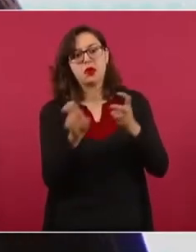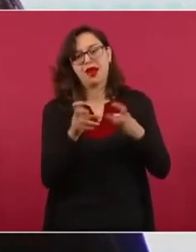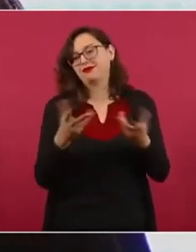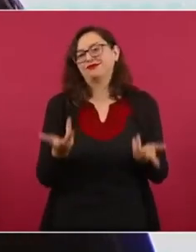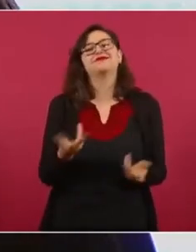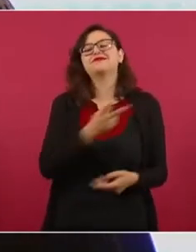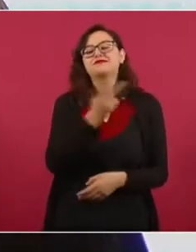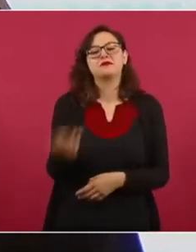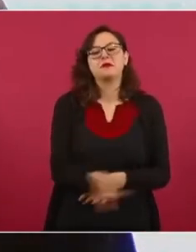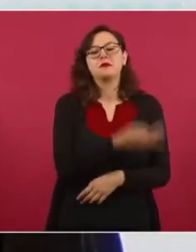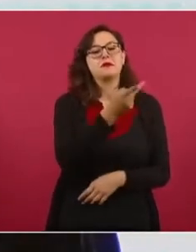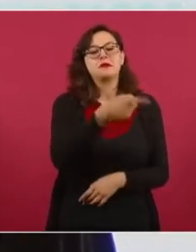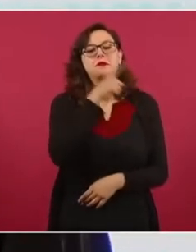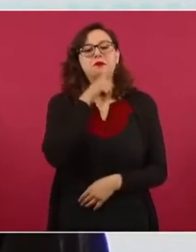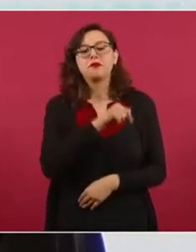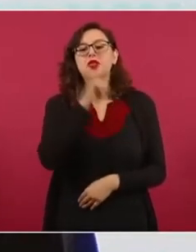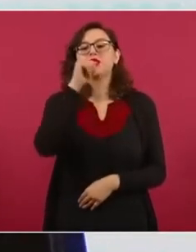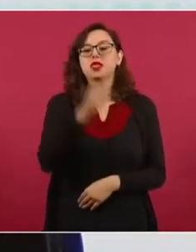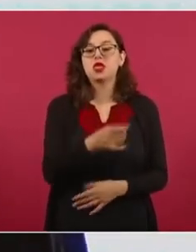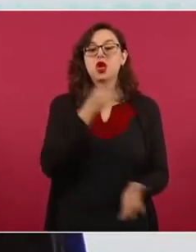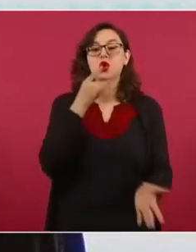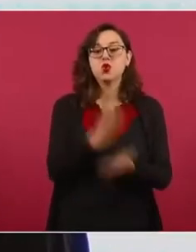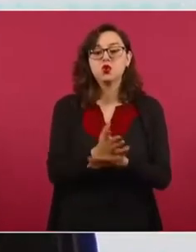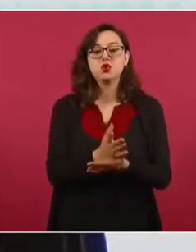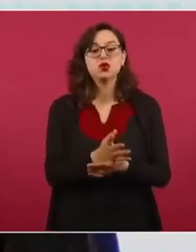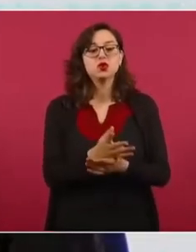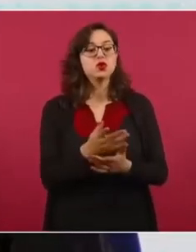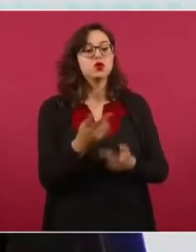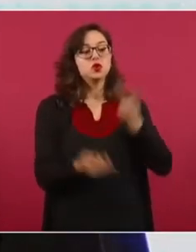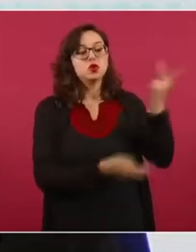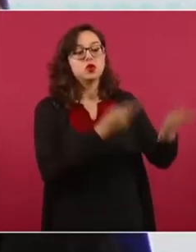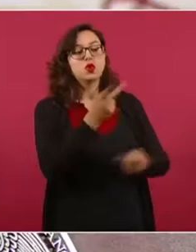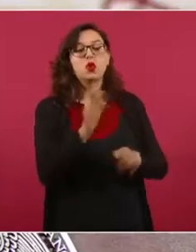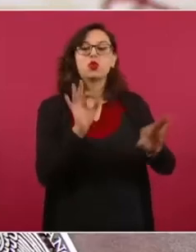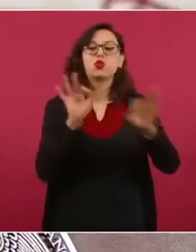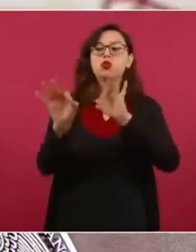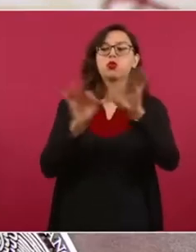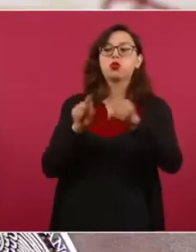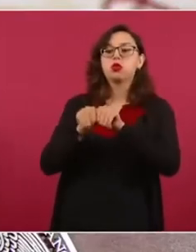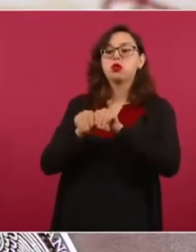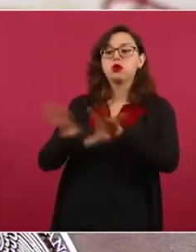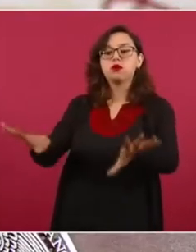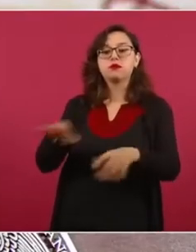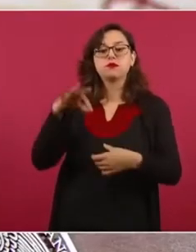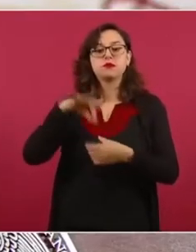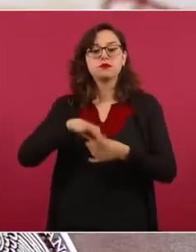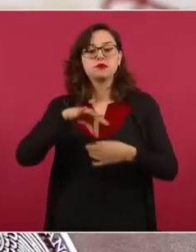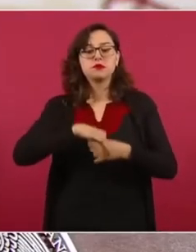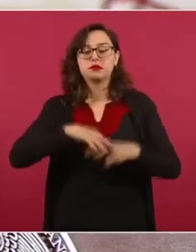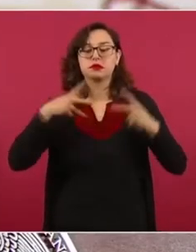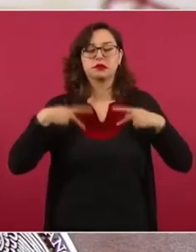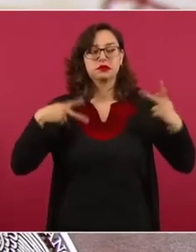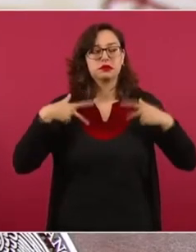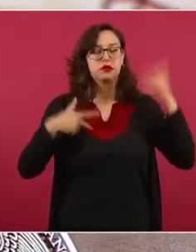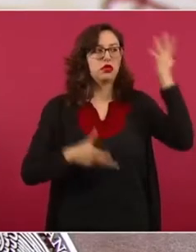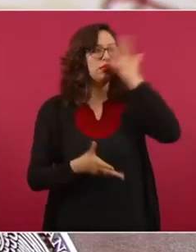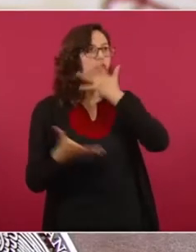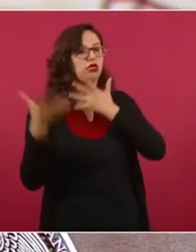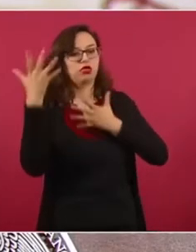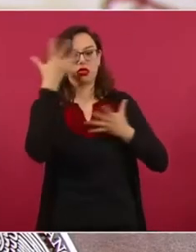de una entrevista a modo para influir en las elecciones estatales, intentando confundir a los ciudadanos.